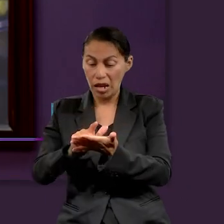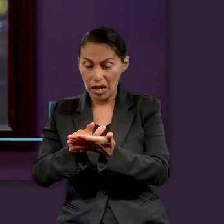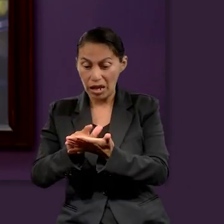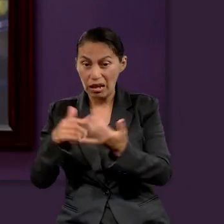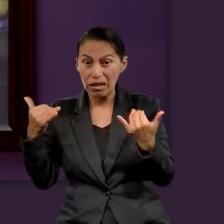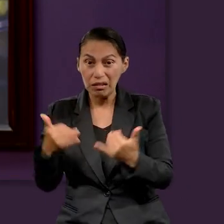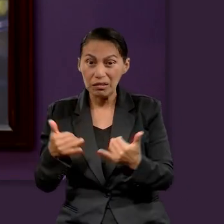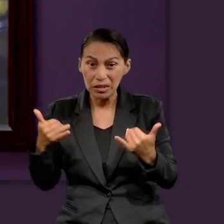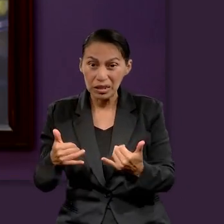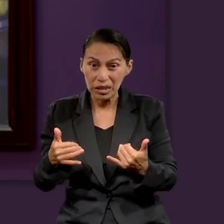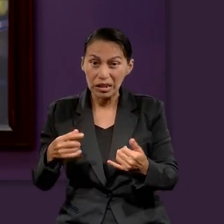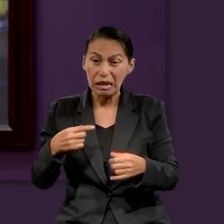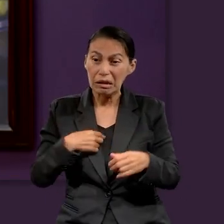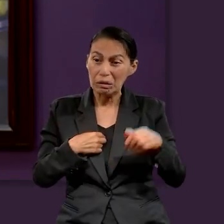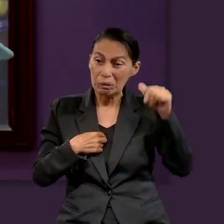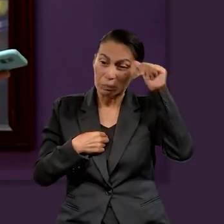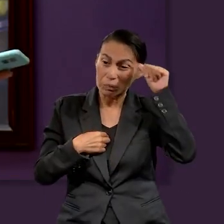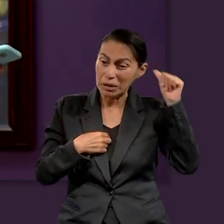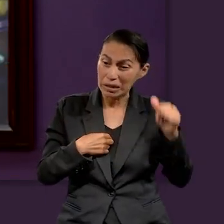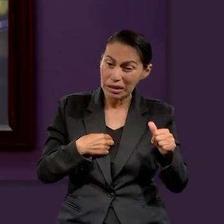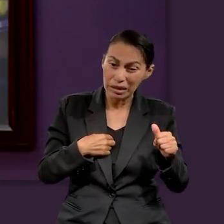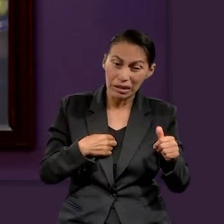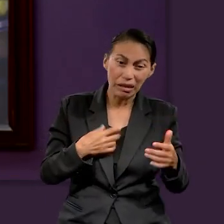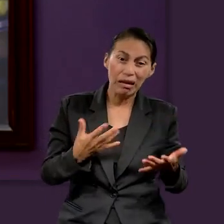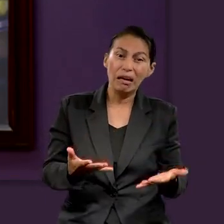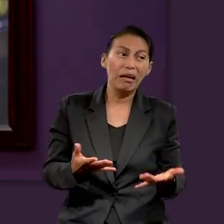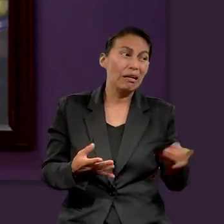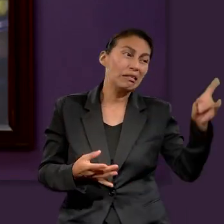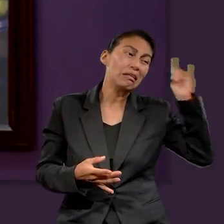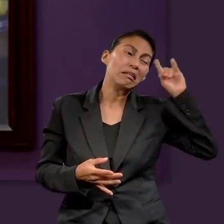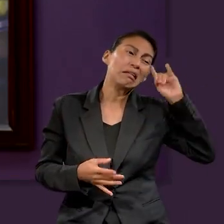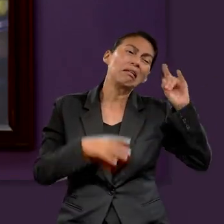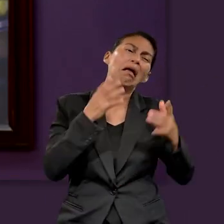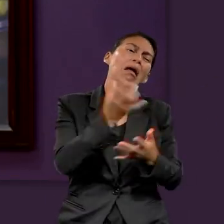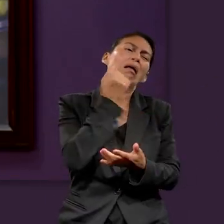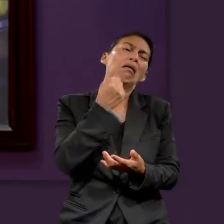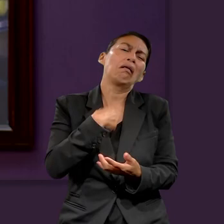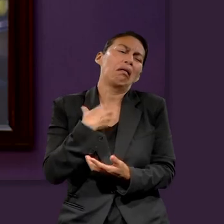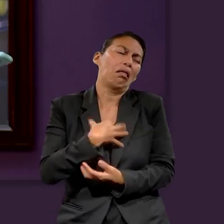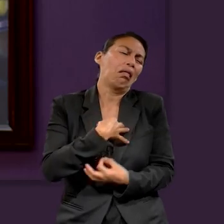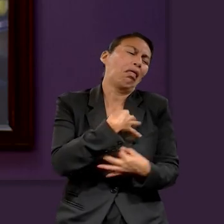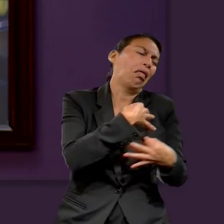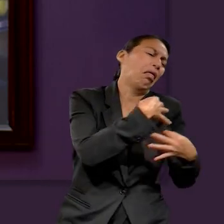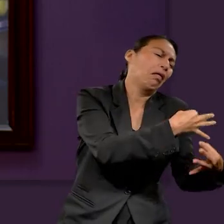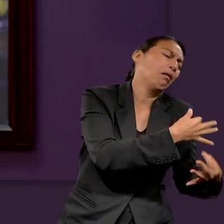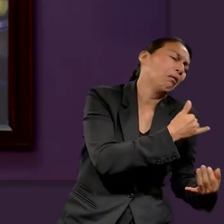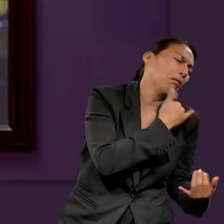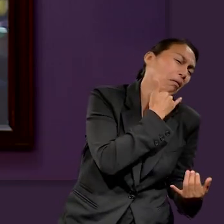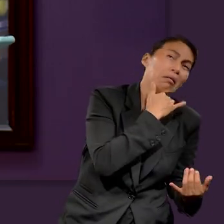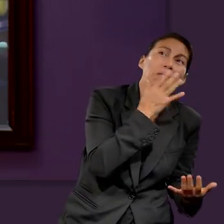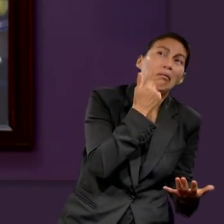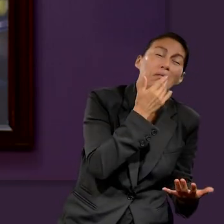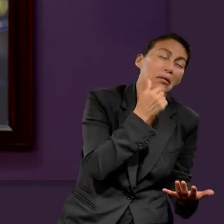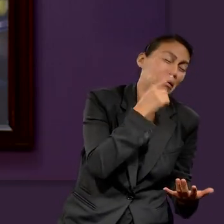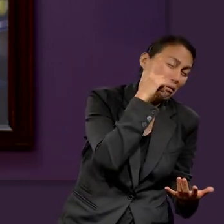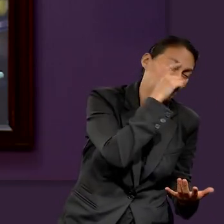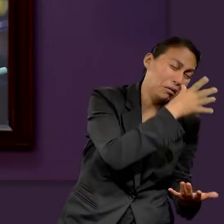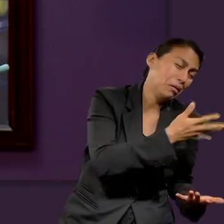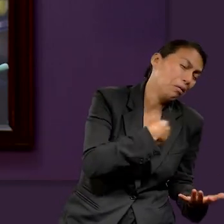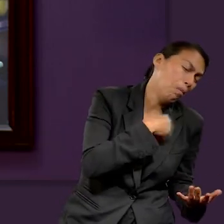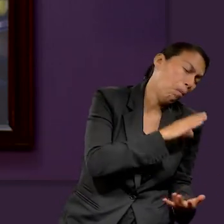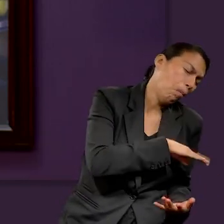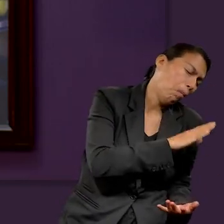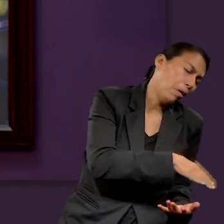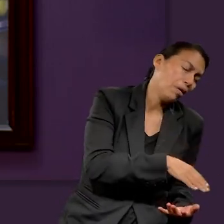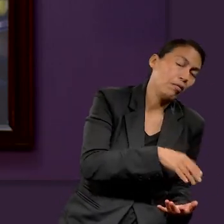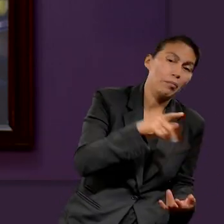pasa si ya desobedecimos la ley? ¿Qué pasa si ya pecamos? Pues, podemos creer, no, pues Satanás ya ganó, ya caí, ya no hay perdón para mí. Pero igual